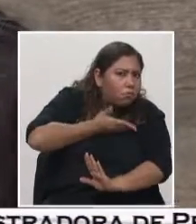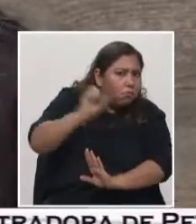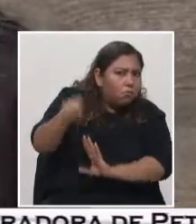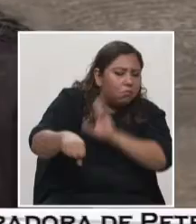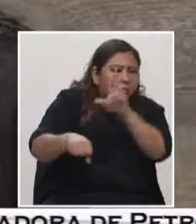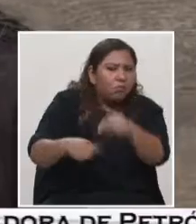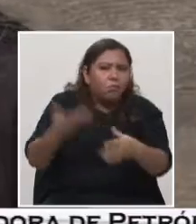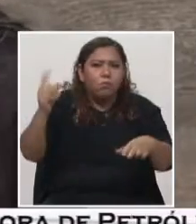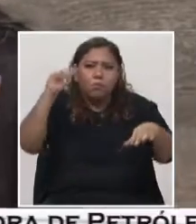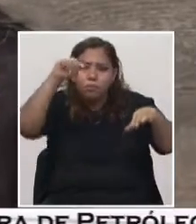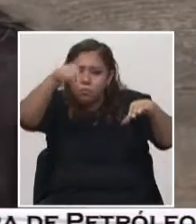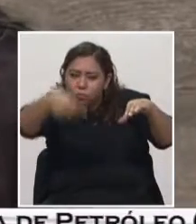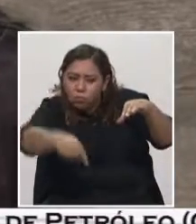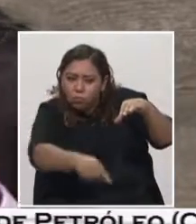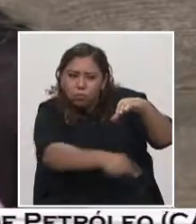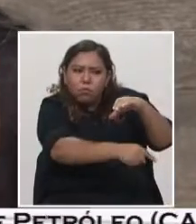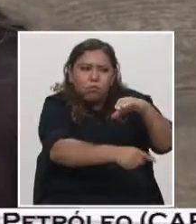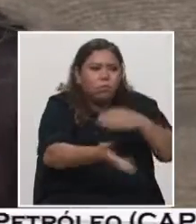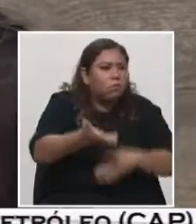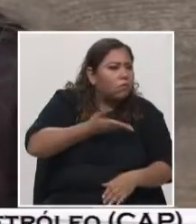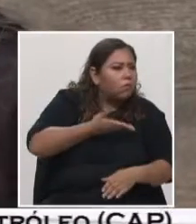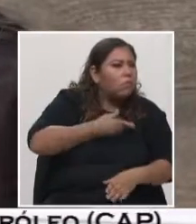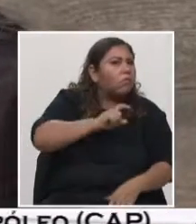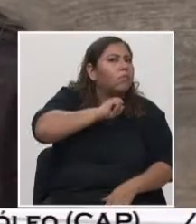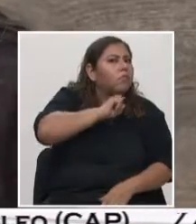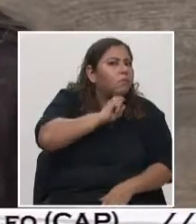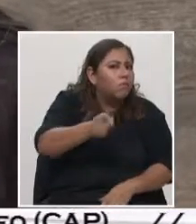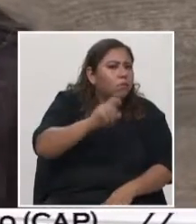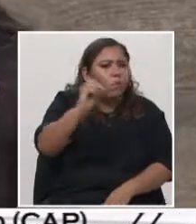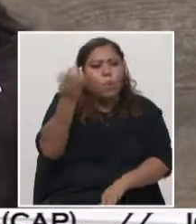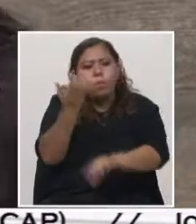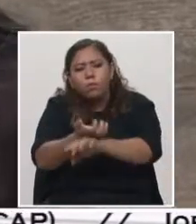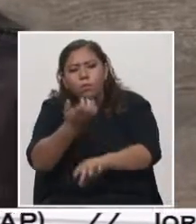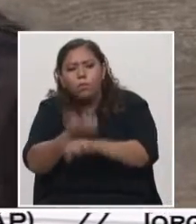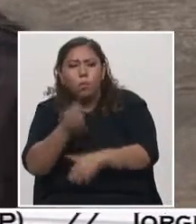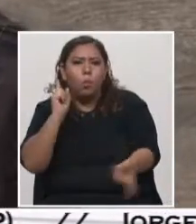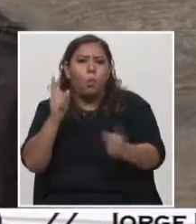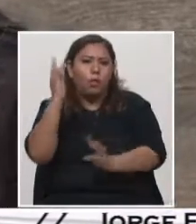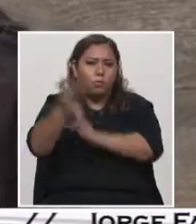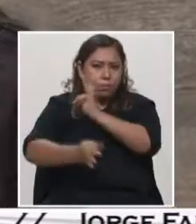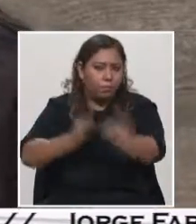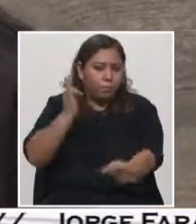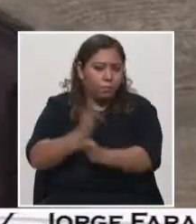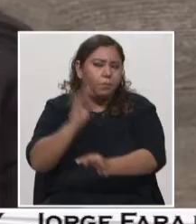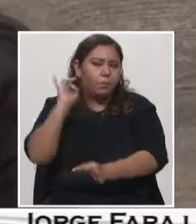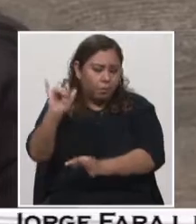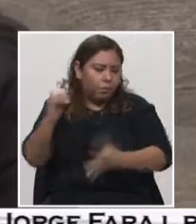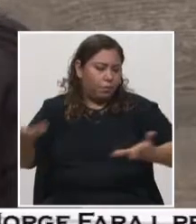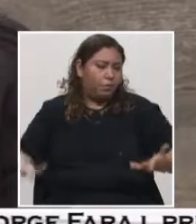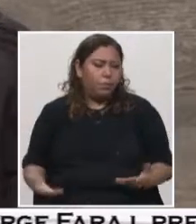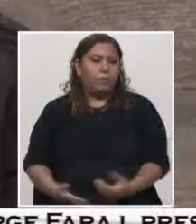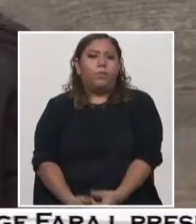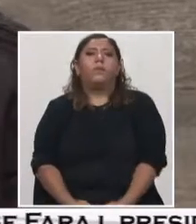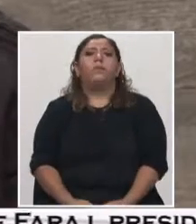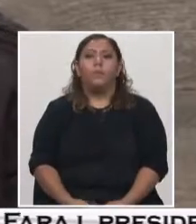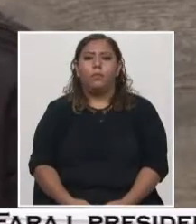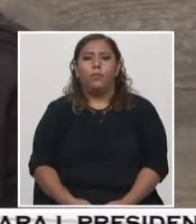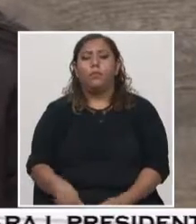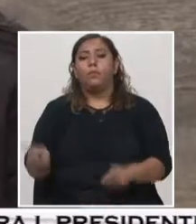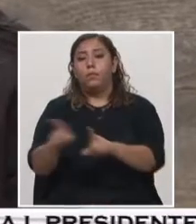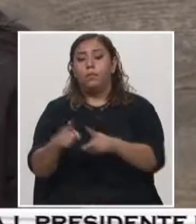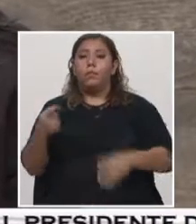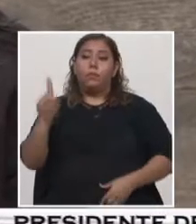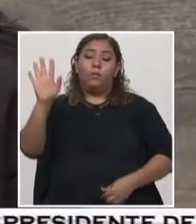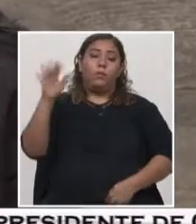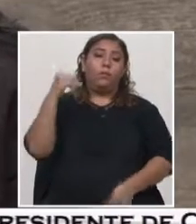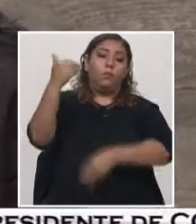conocimientos, pues van orientando y formando al joven para poder servir. Igual se hace un proceso de práctica,